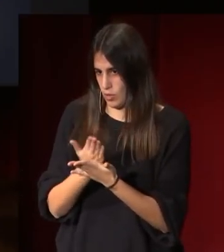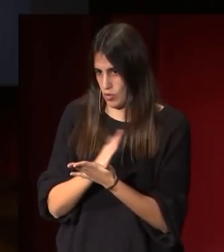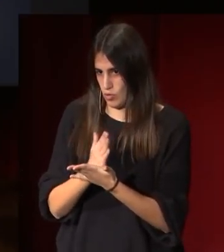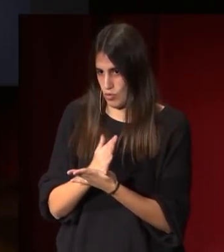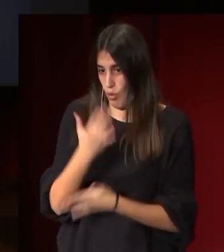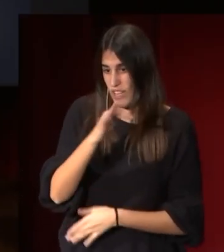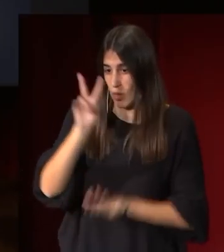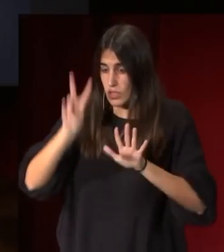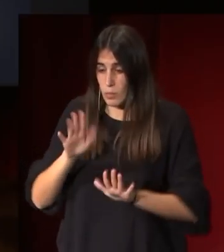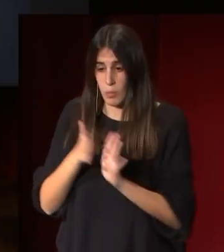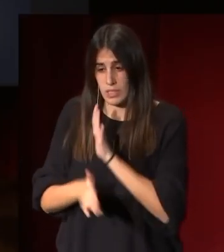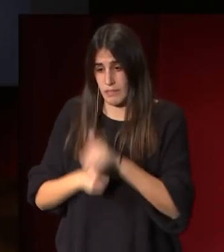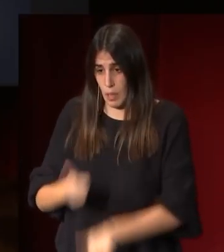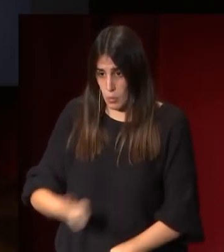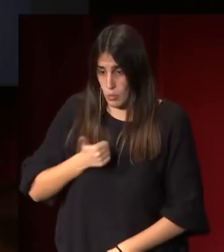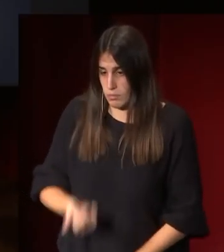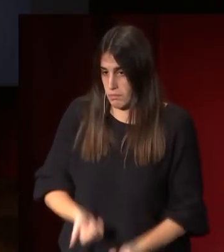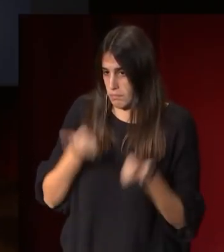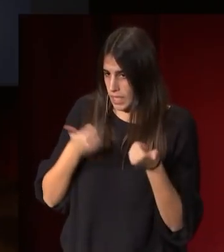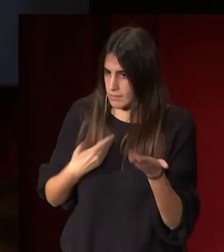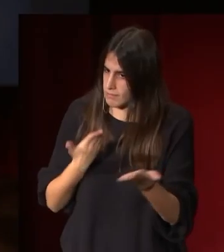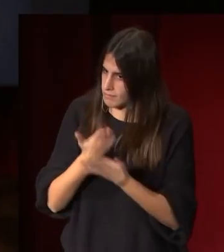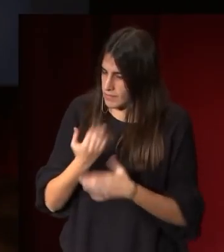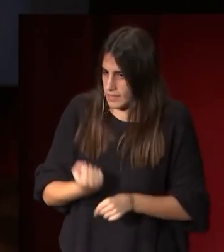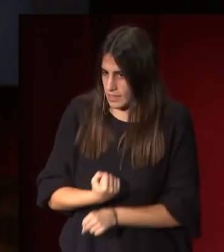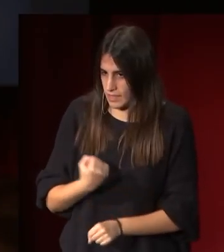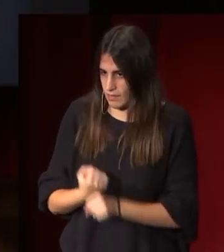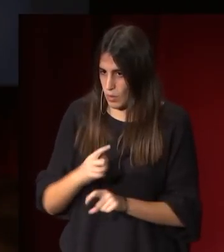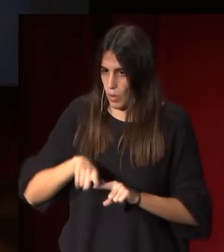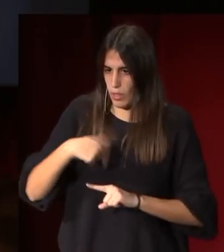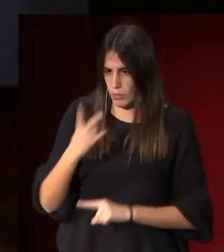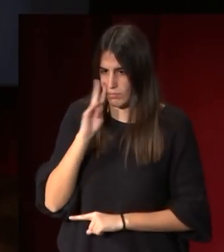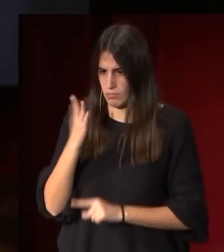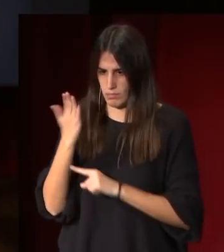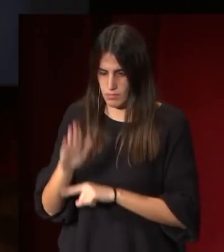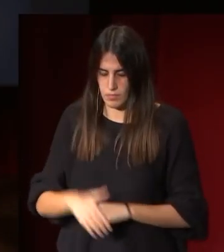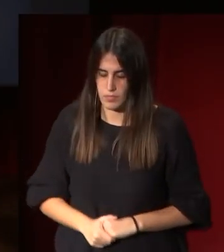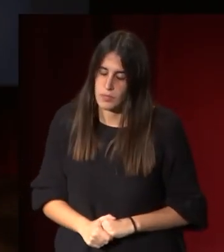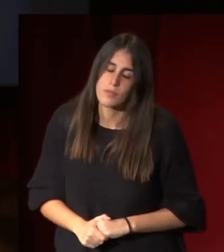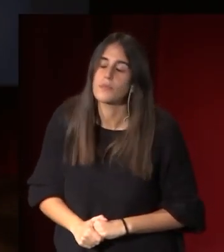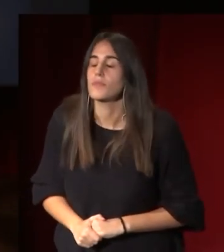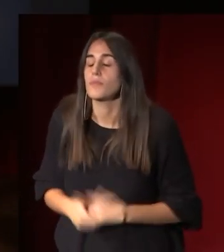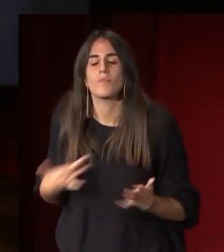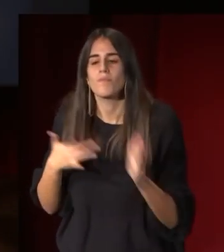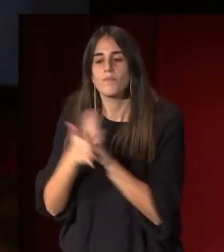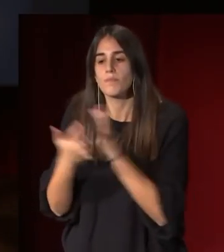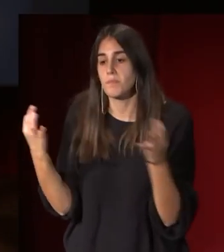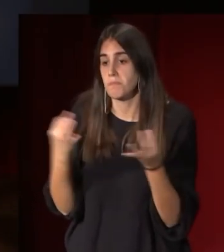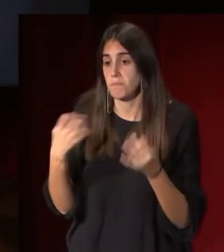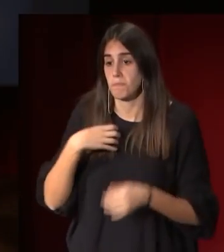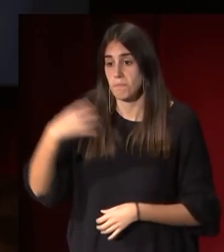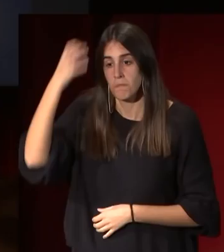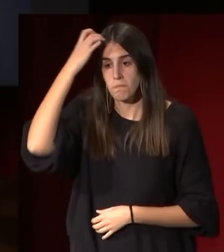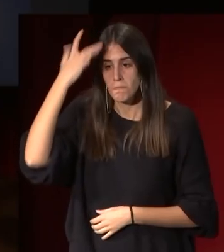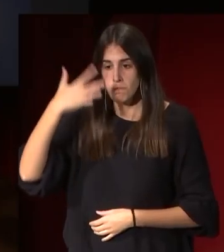le den más posibilidades y le den algunos cargos que luego iremos viendo. Eso significa que este monarca